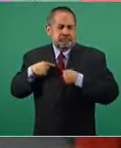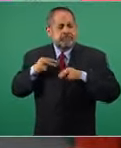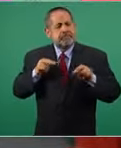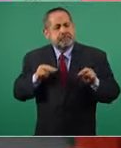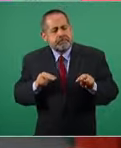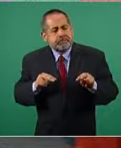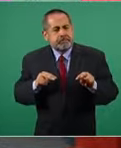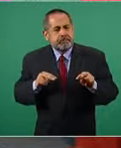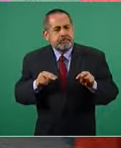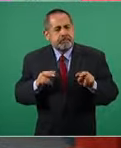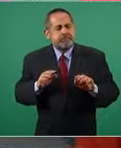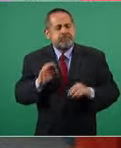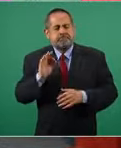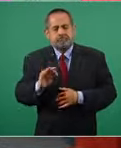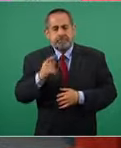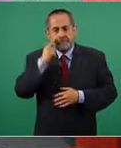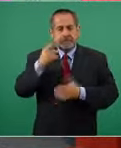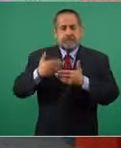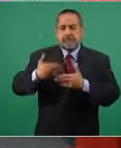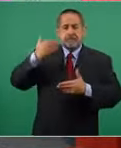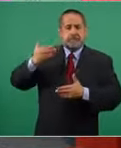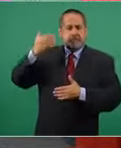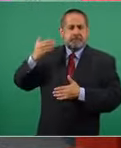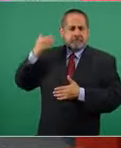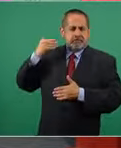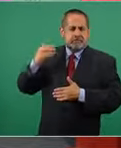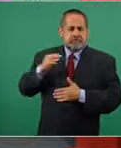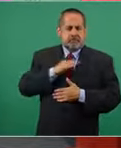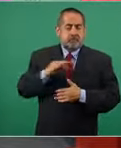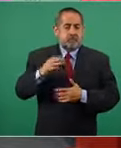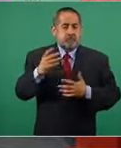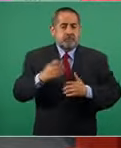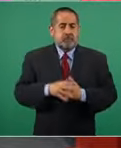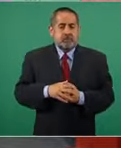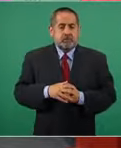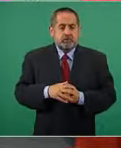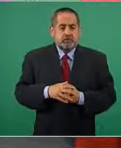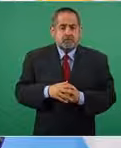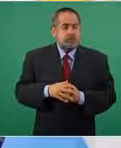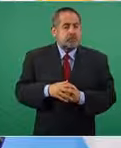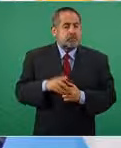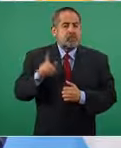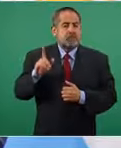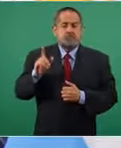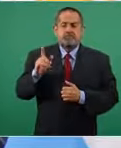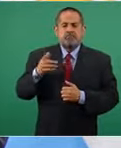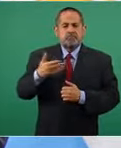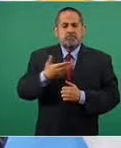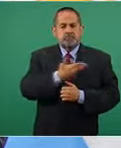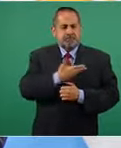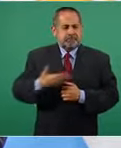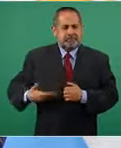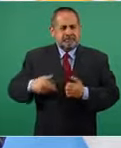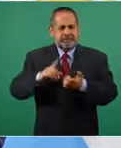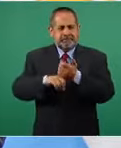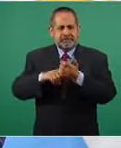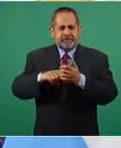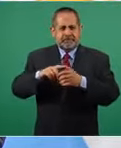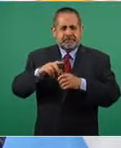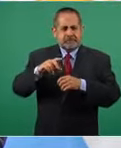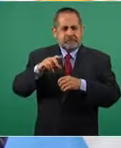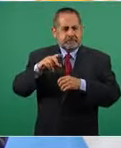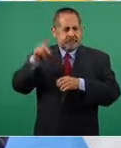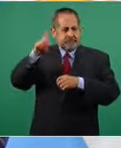Hace un tiempo atrás, a un presidente, un responsable europeo, de una